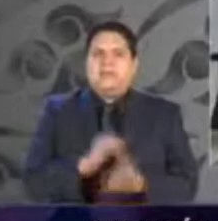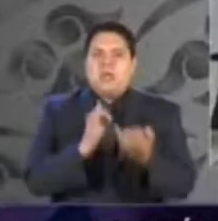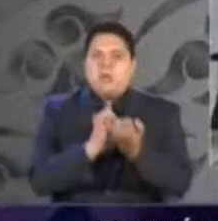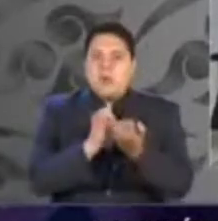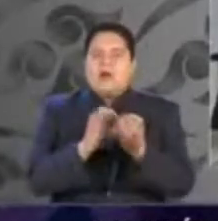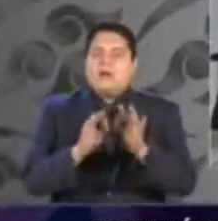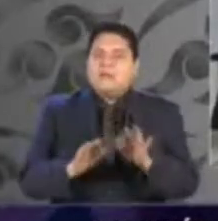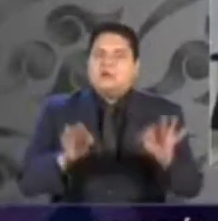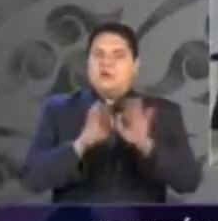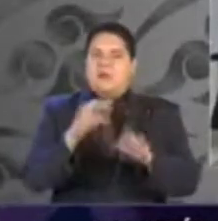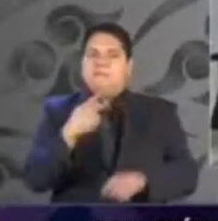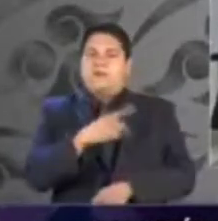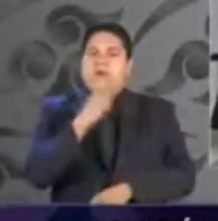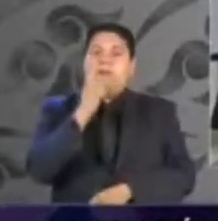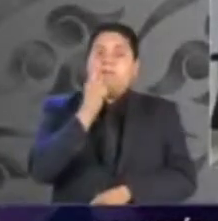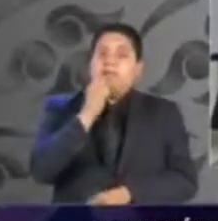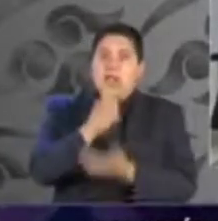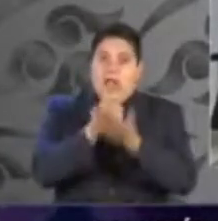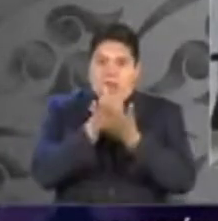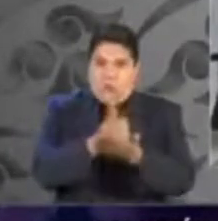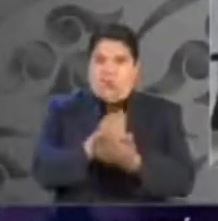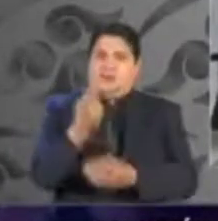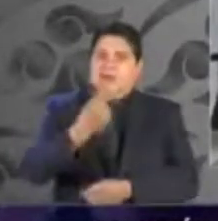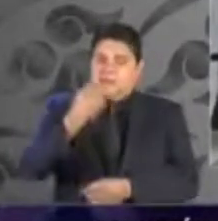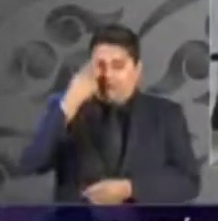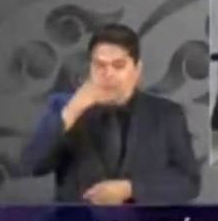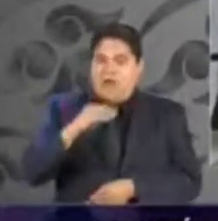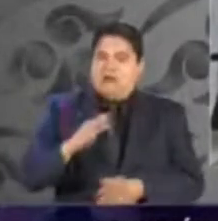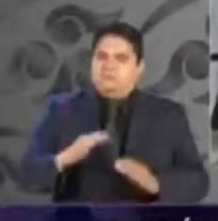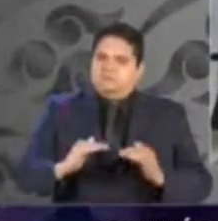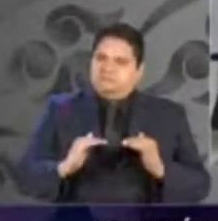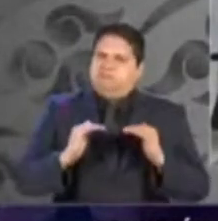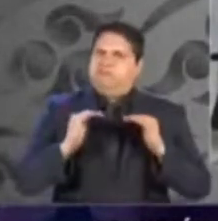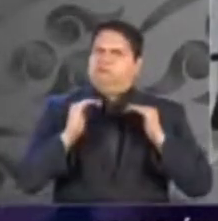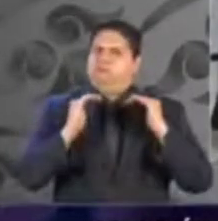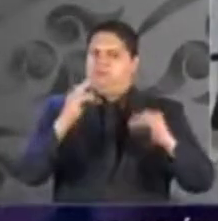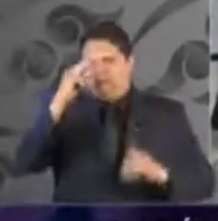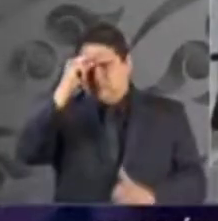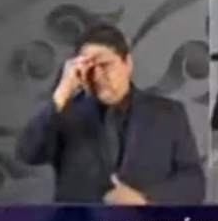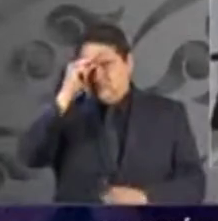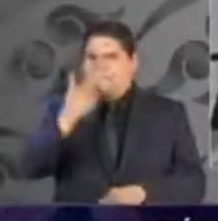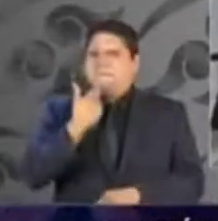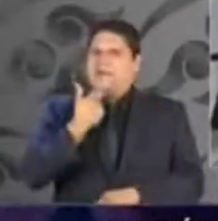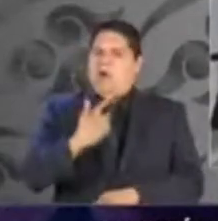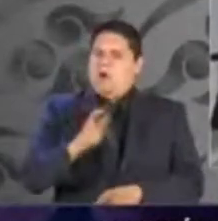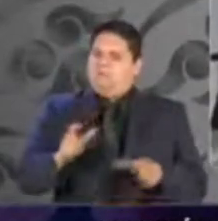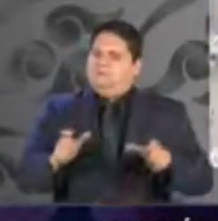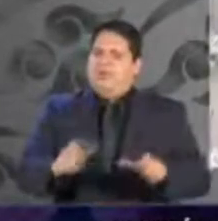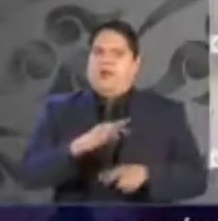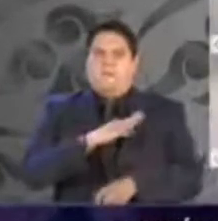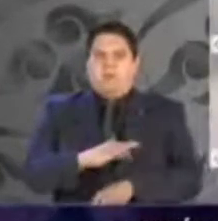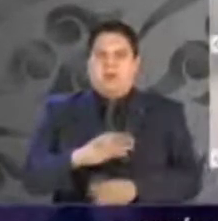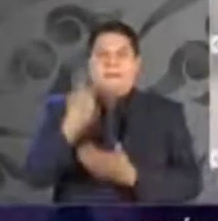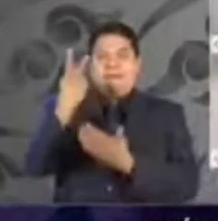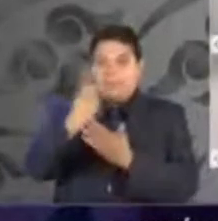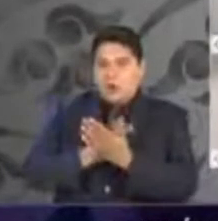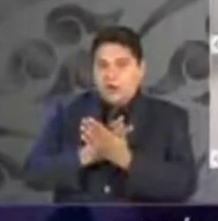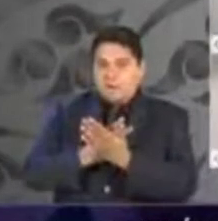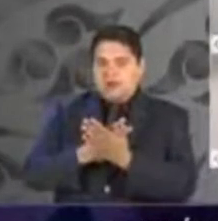sus policías, a sus ministerios públicos, que se cumpla con ese programa llamado